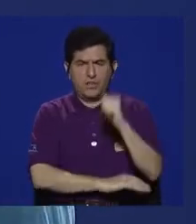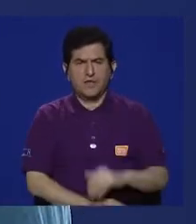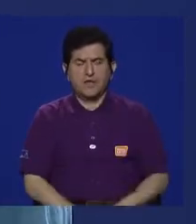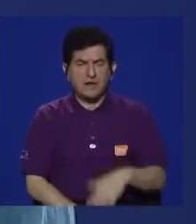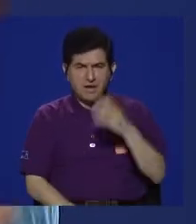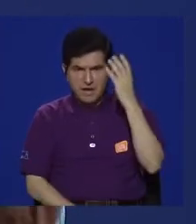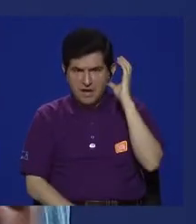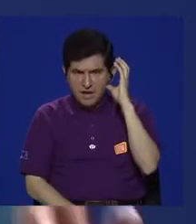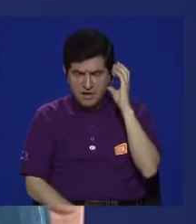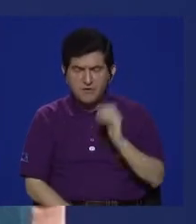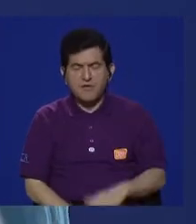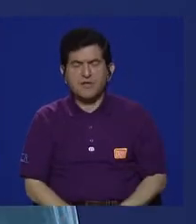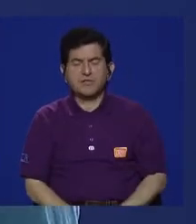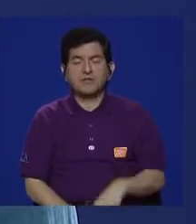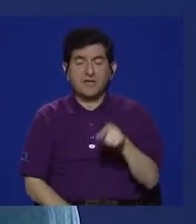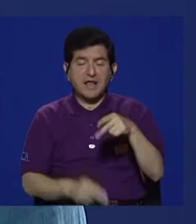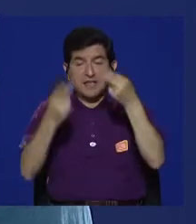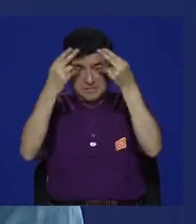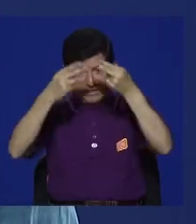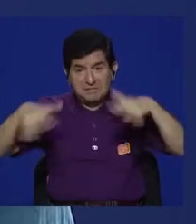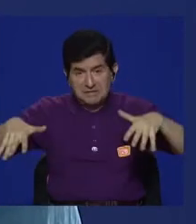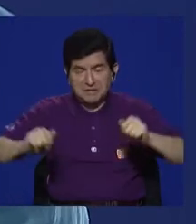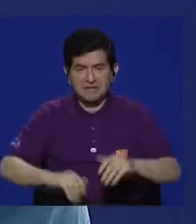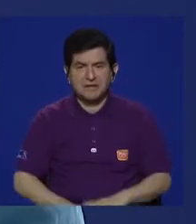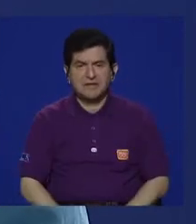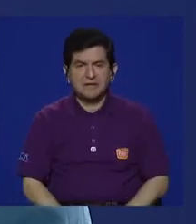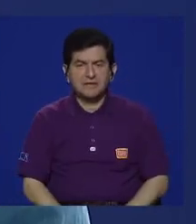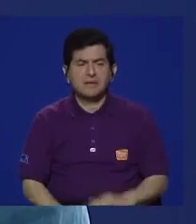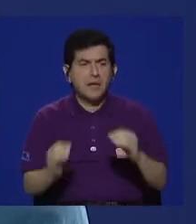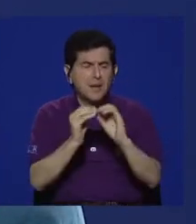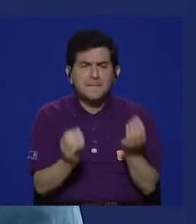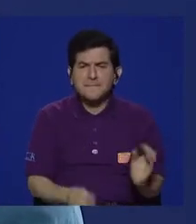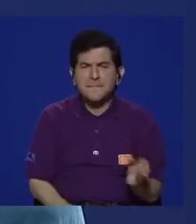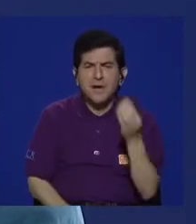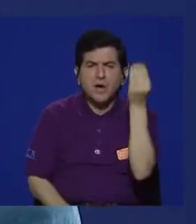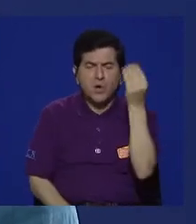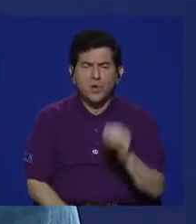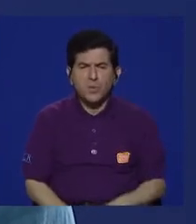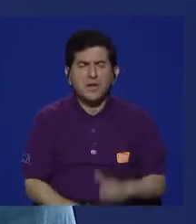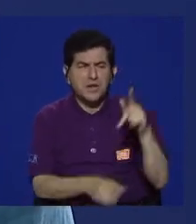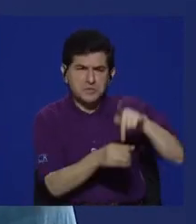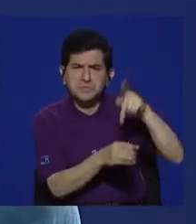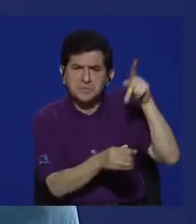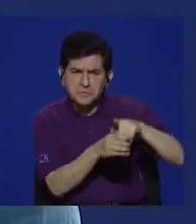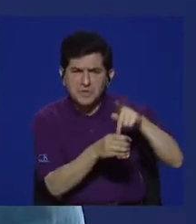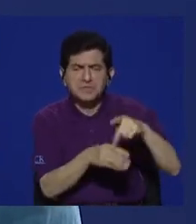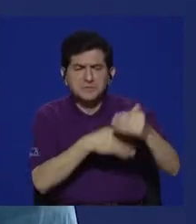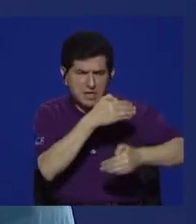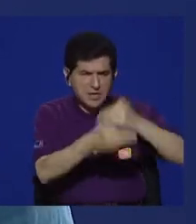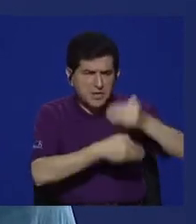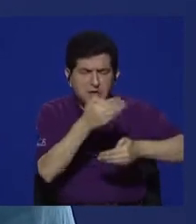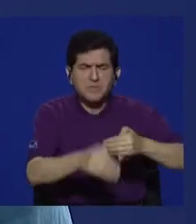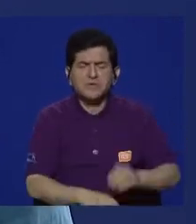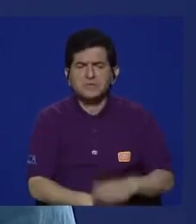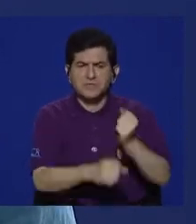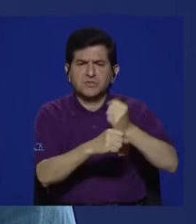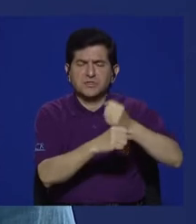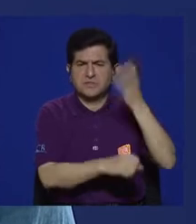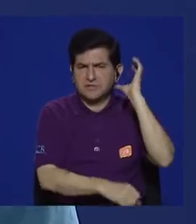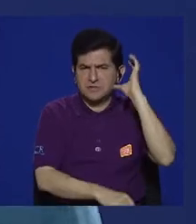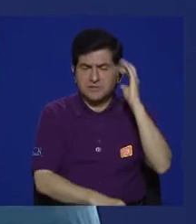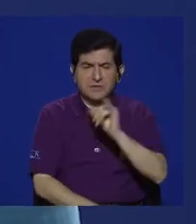es una radio Oratina online, y hay más jóvenes que están involucrados en la radio. Y